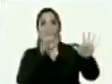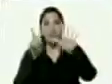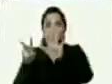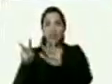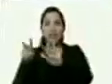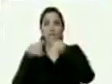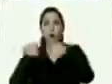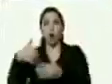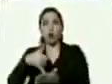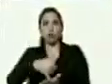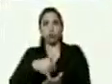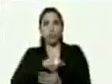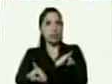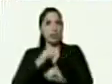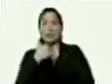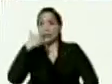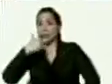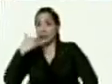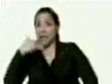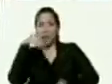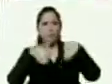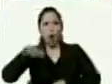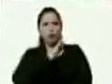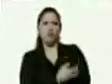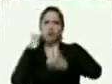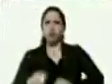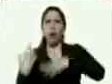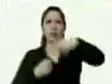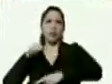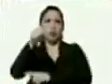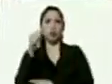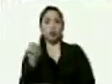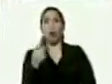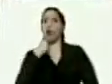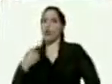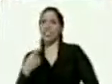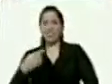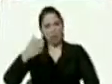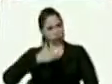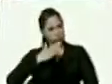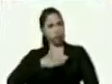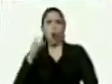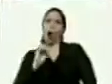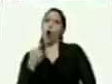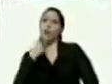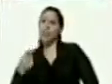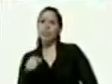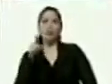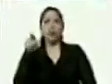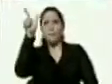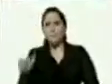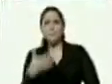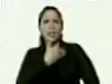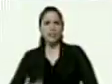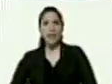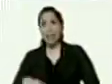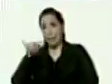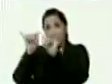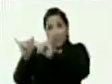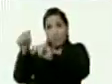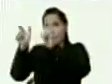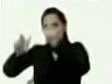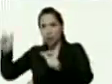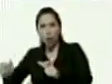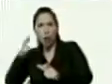blandos van a ser próximamente votos duros no porque lo dice Erangel y no porque lo dice usted sino porque ellos mismos se van a dar